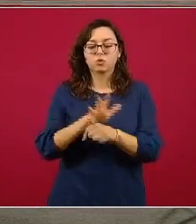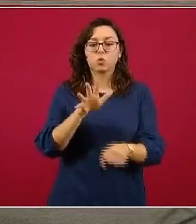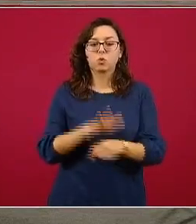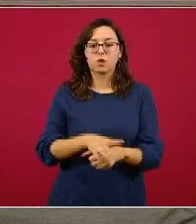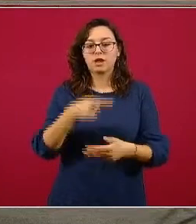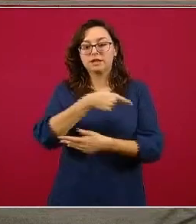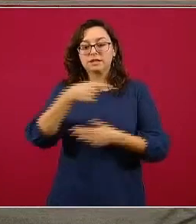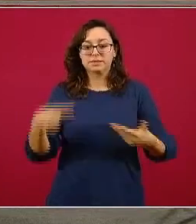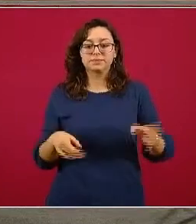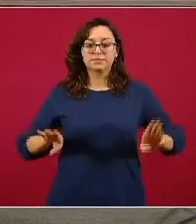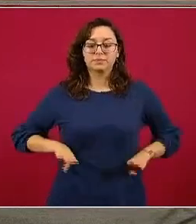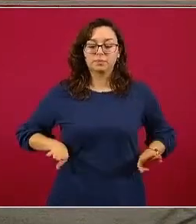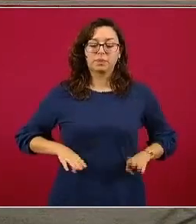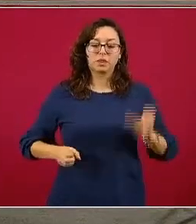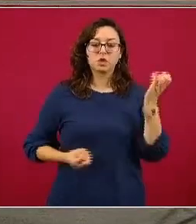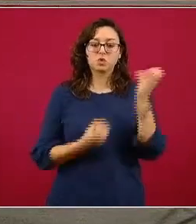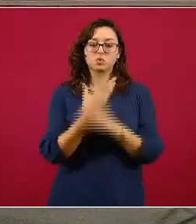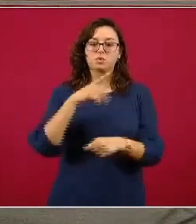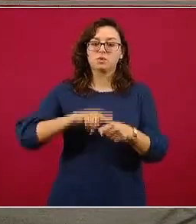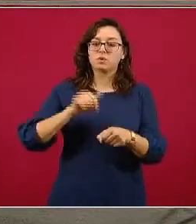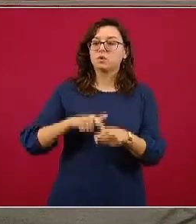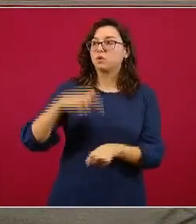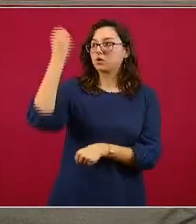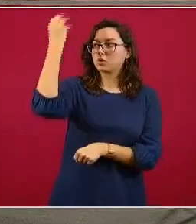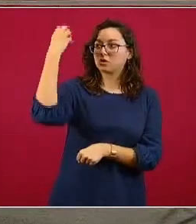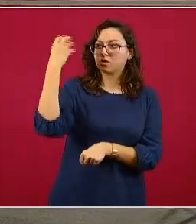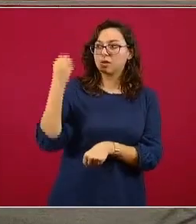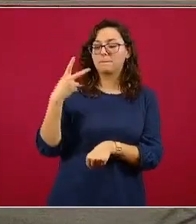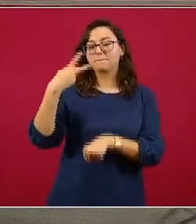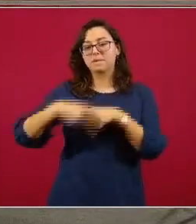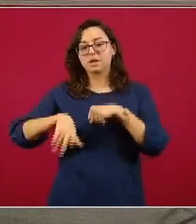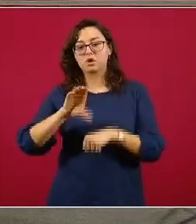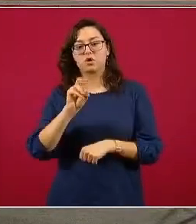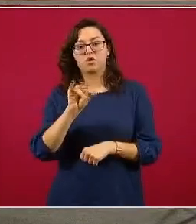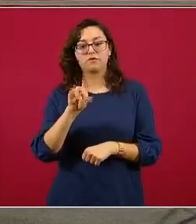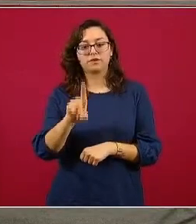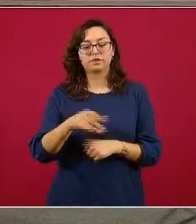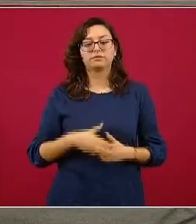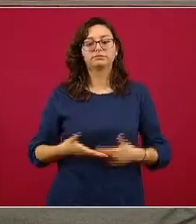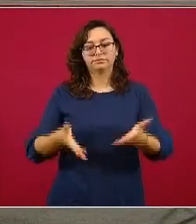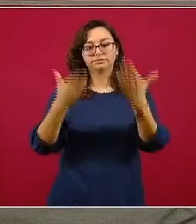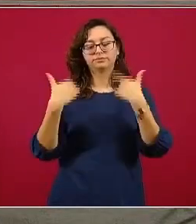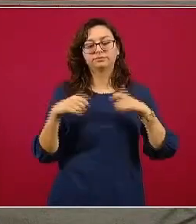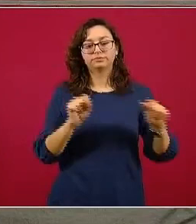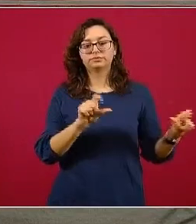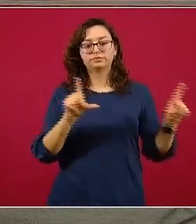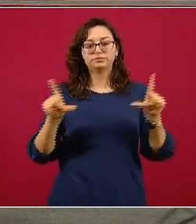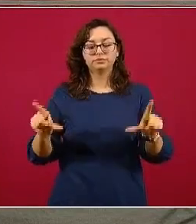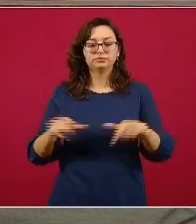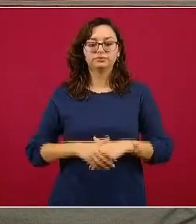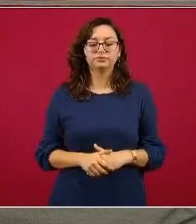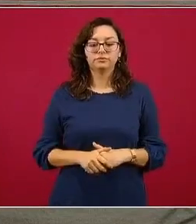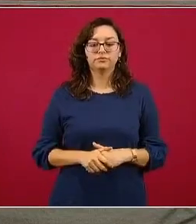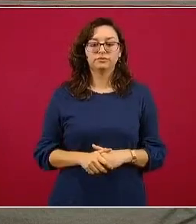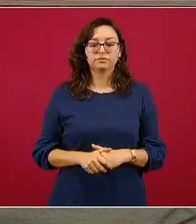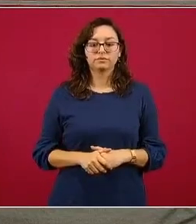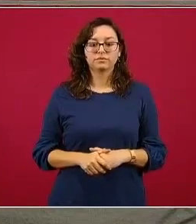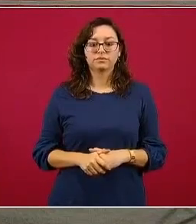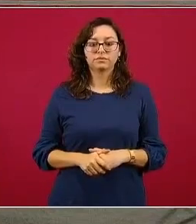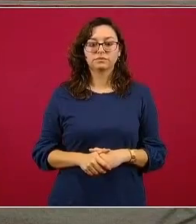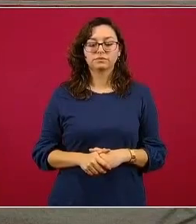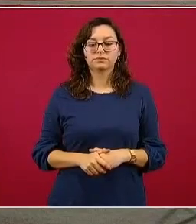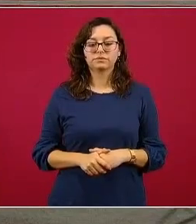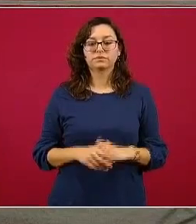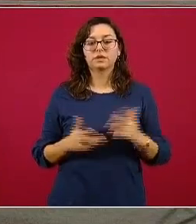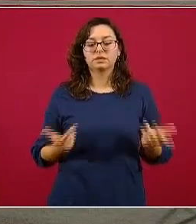implementación y aplicación del semáforo de riesgo COVID. Si vemos en la siguiente diapositiva, repasamos rápidamente, sobre todo para la